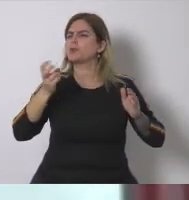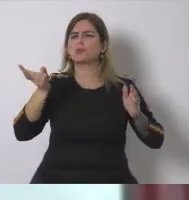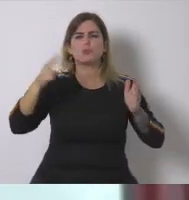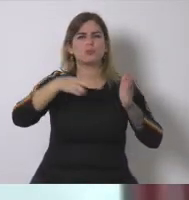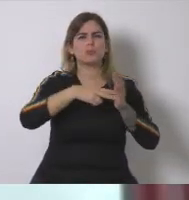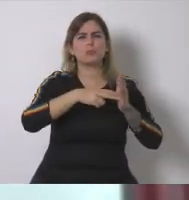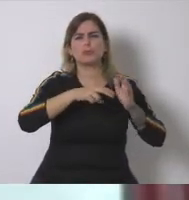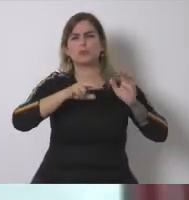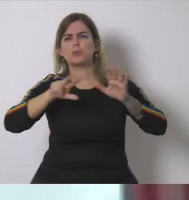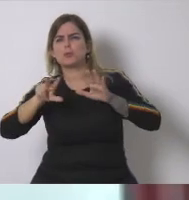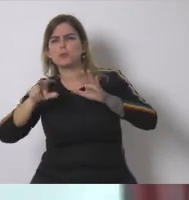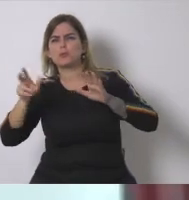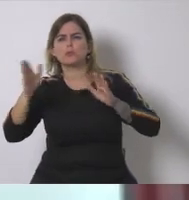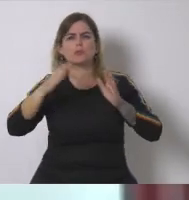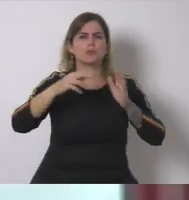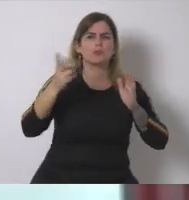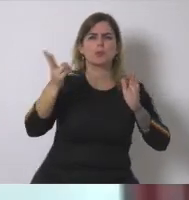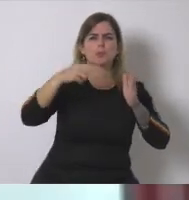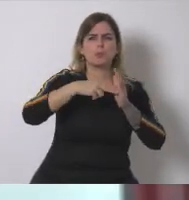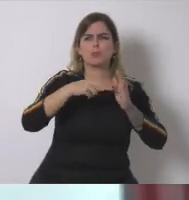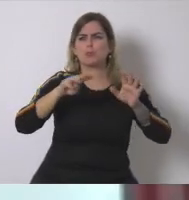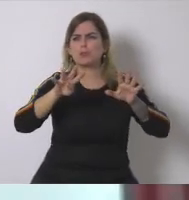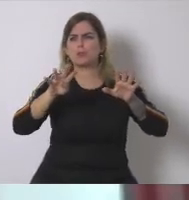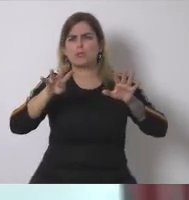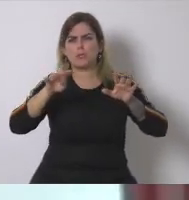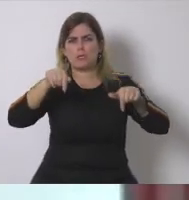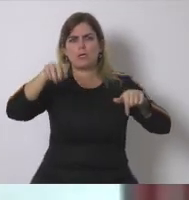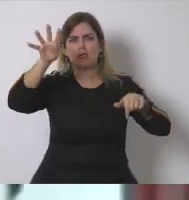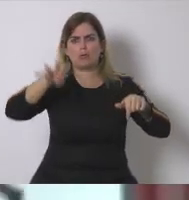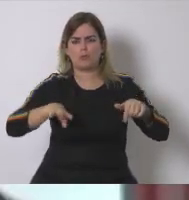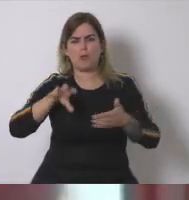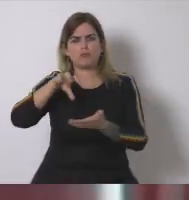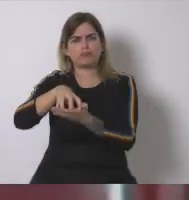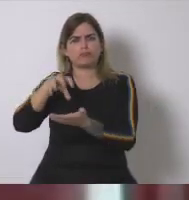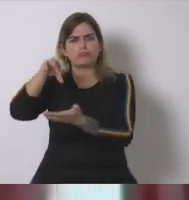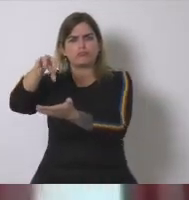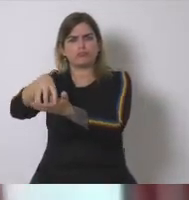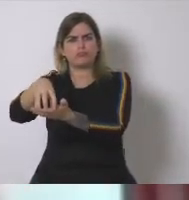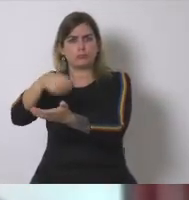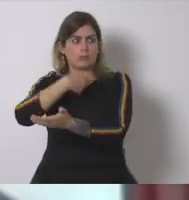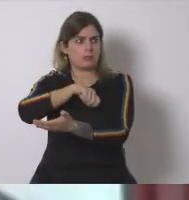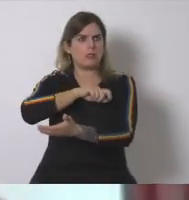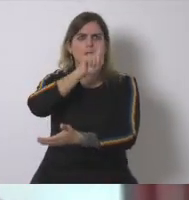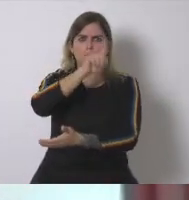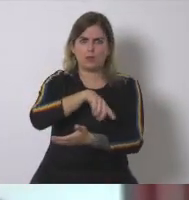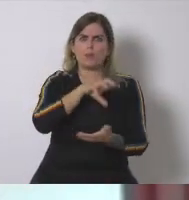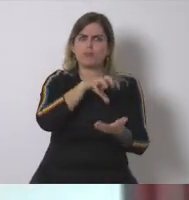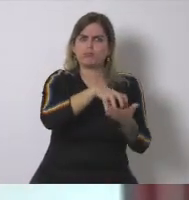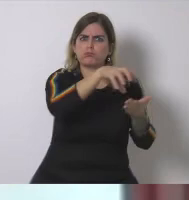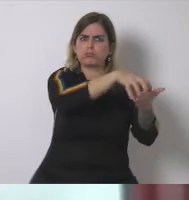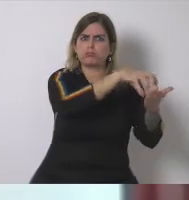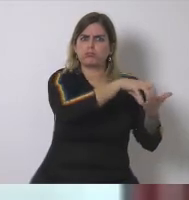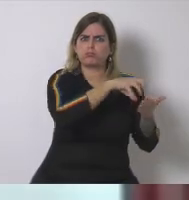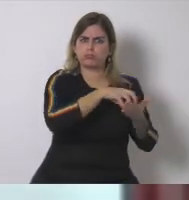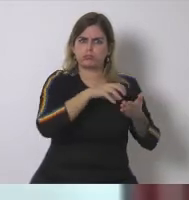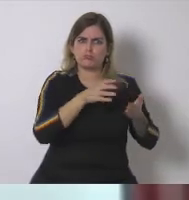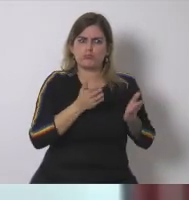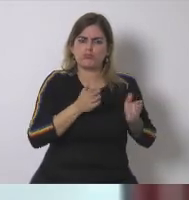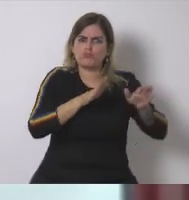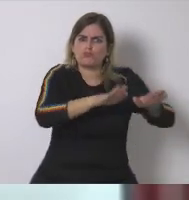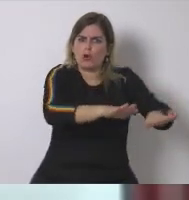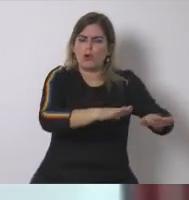en 2008 en 2009 cuando se lanzaron las primeras